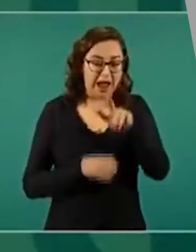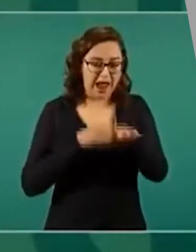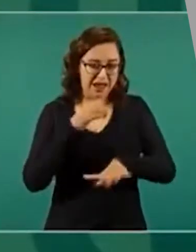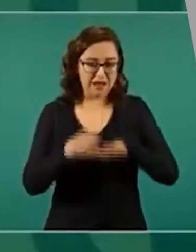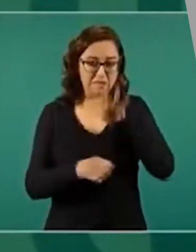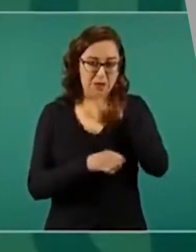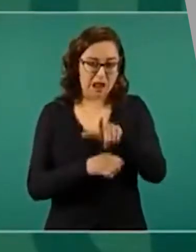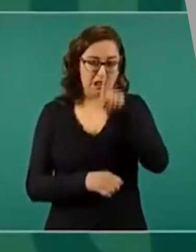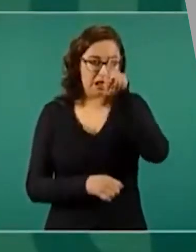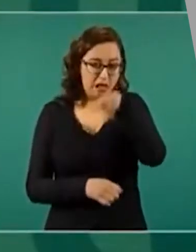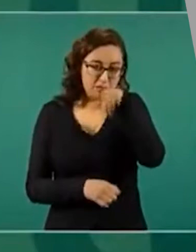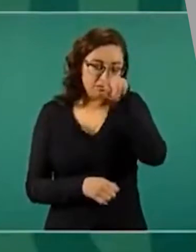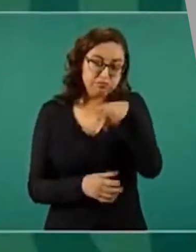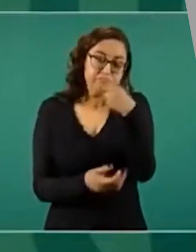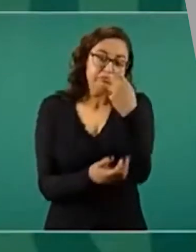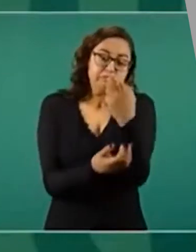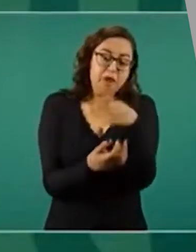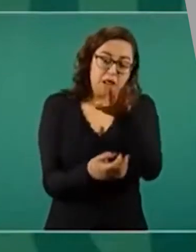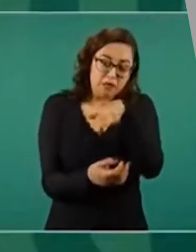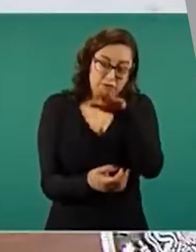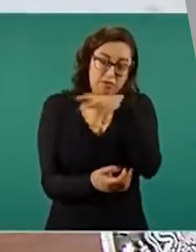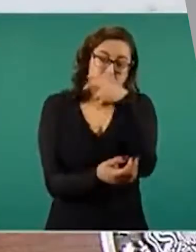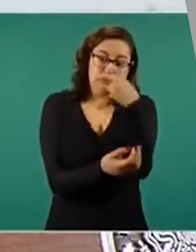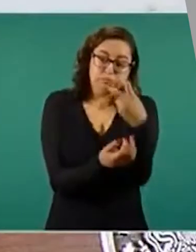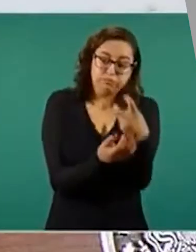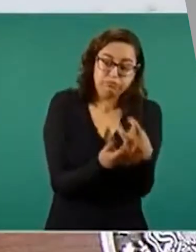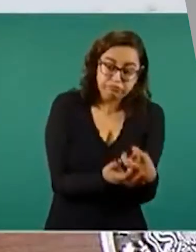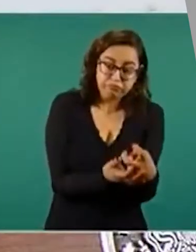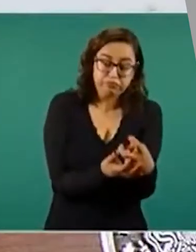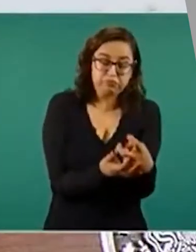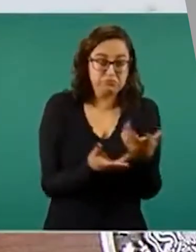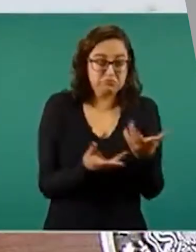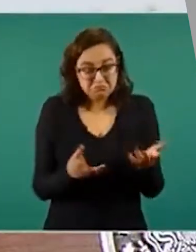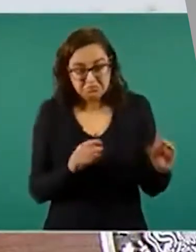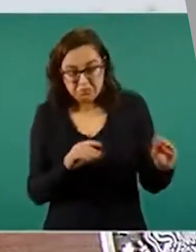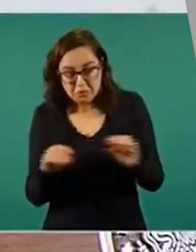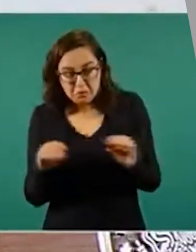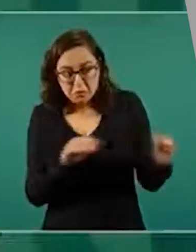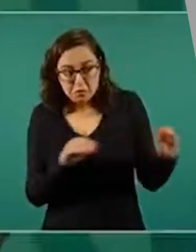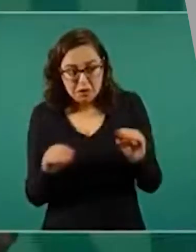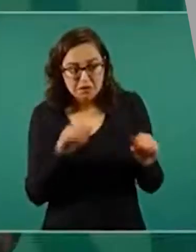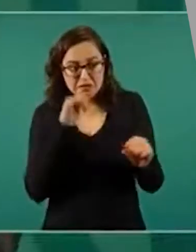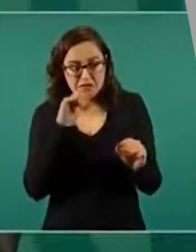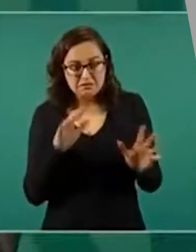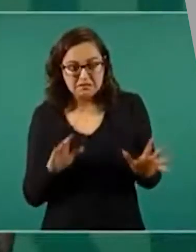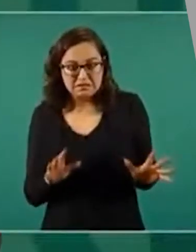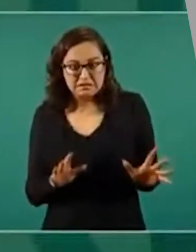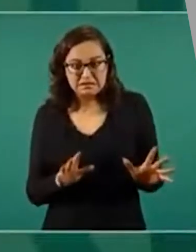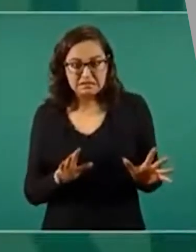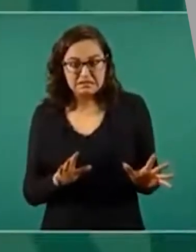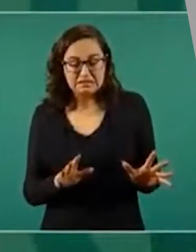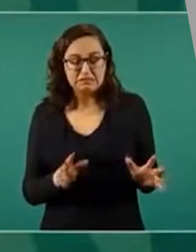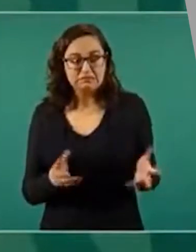reumático, más que nada mañoso.